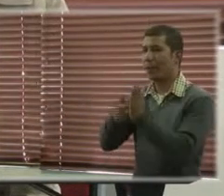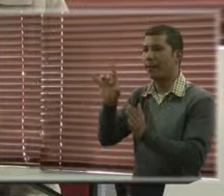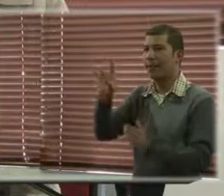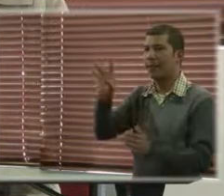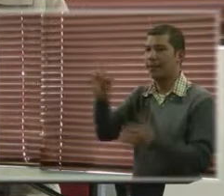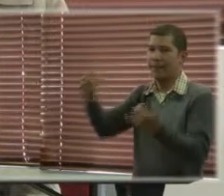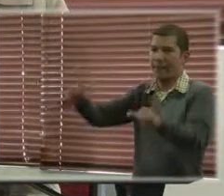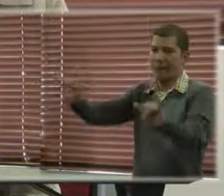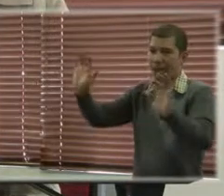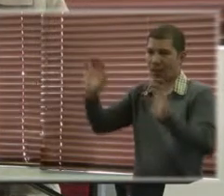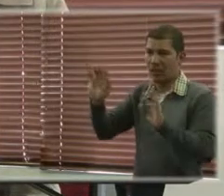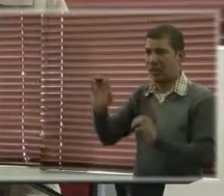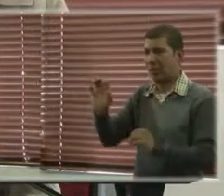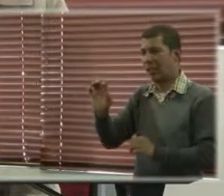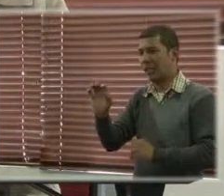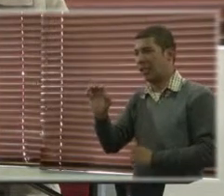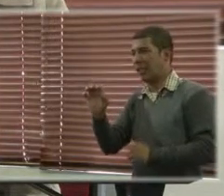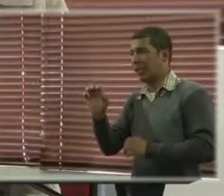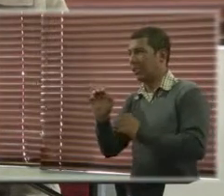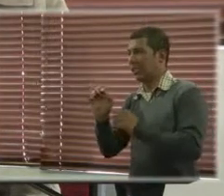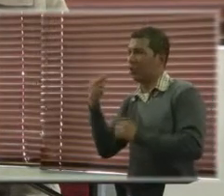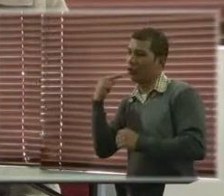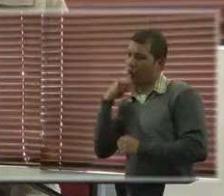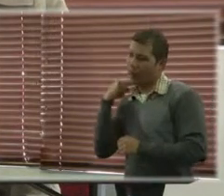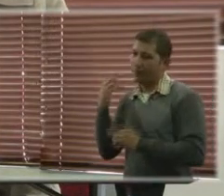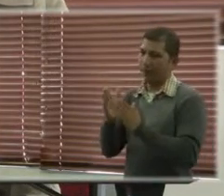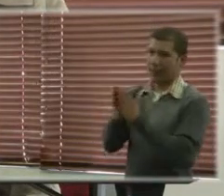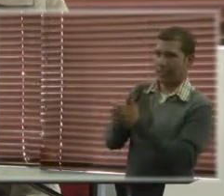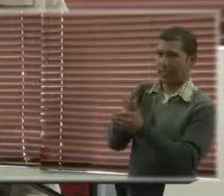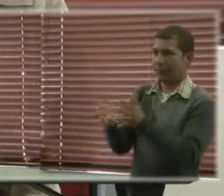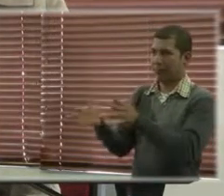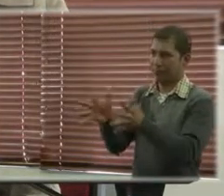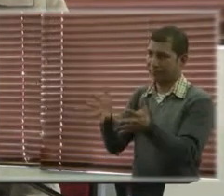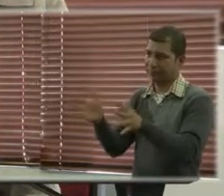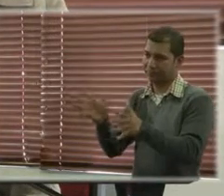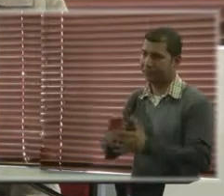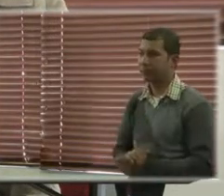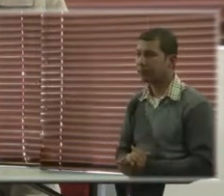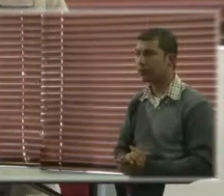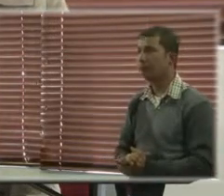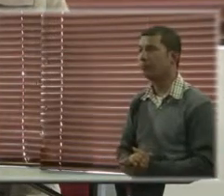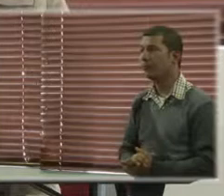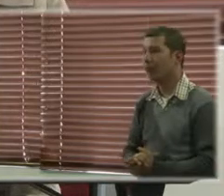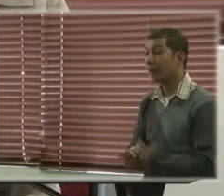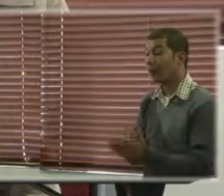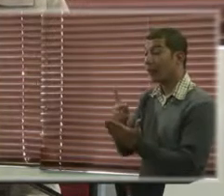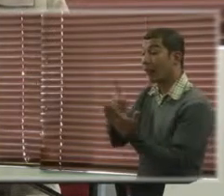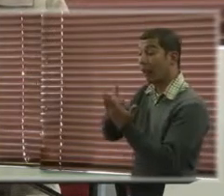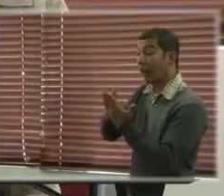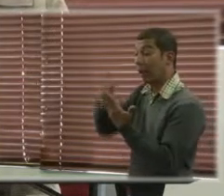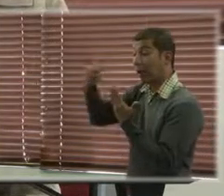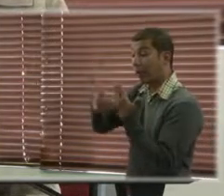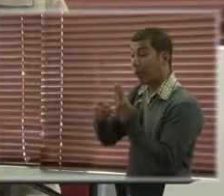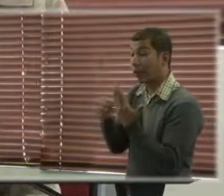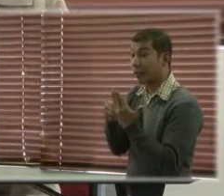pero dentro del proyecto sí se ubica un componente de darle seguimiento a